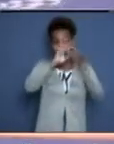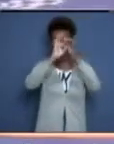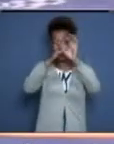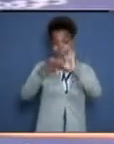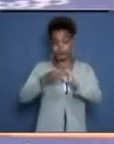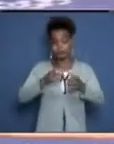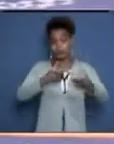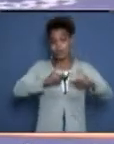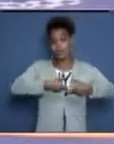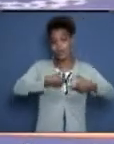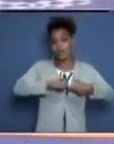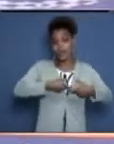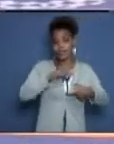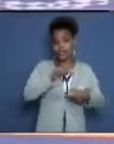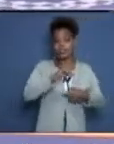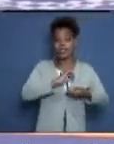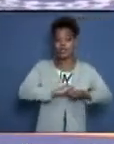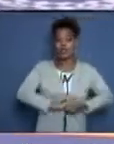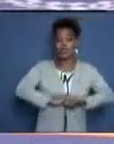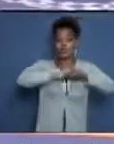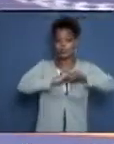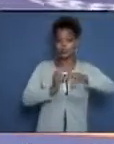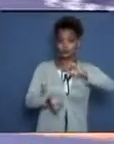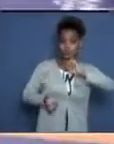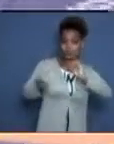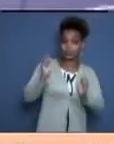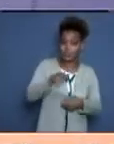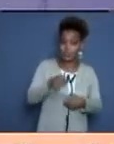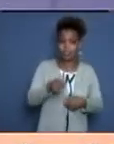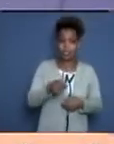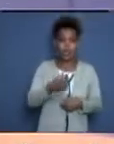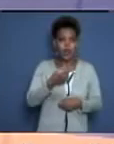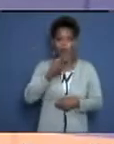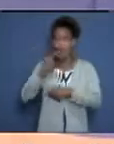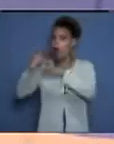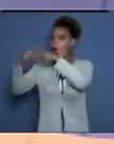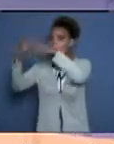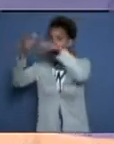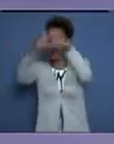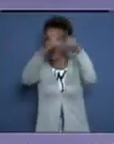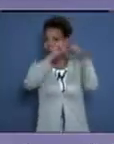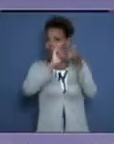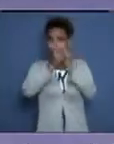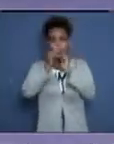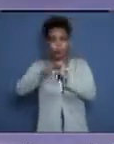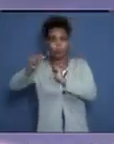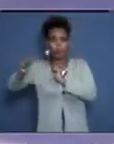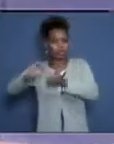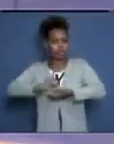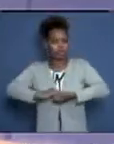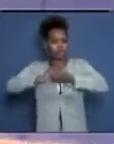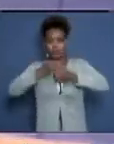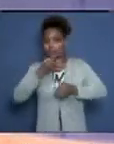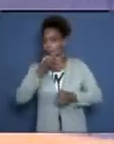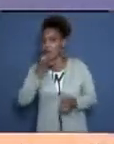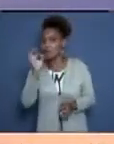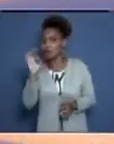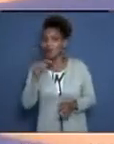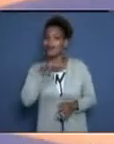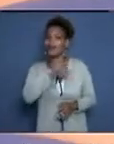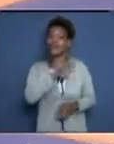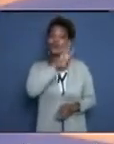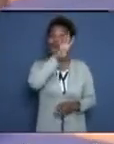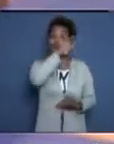histórico. Me refiero a Mijain López, algo que no ha logrado ningún otro deportista en una especialidad de